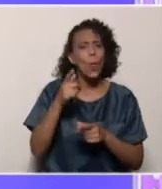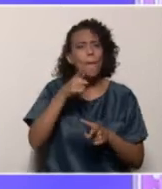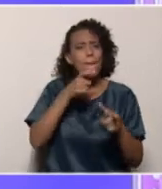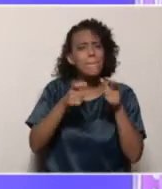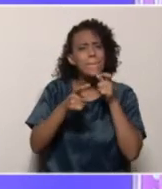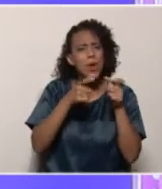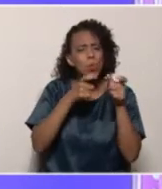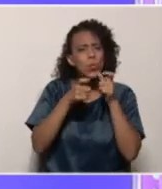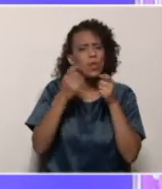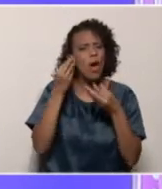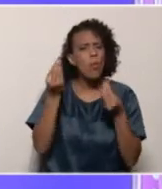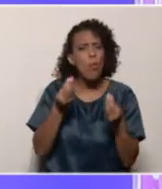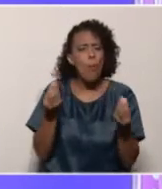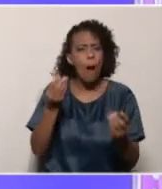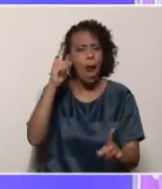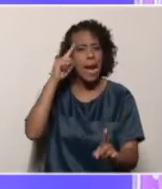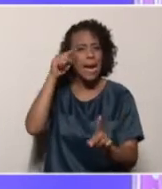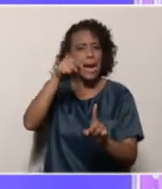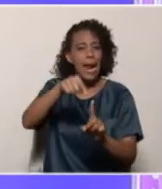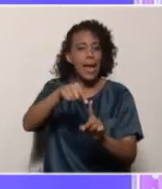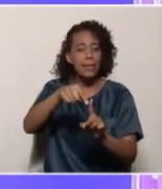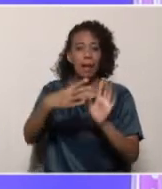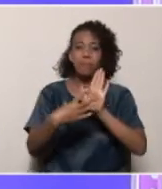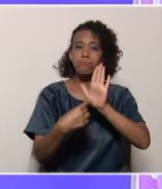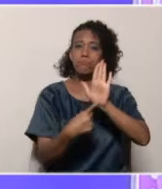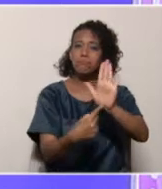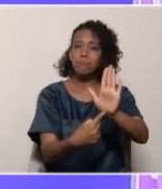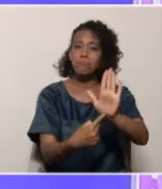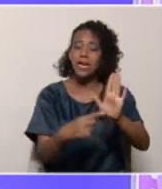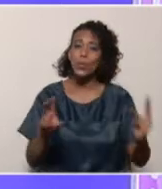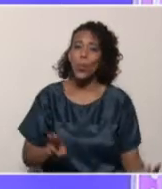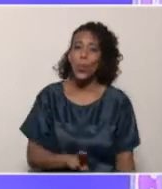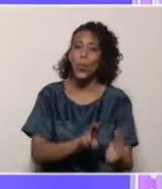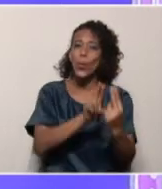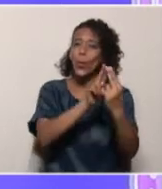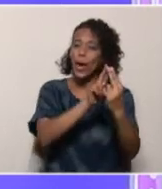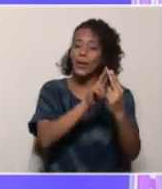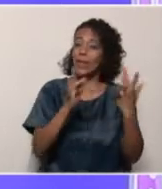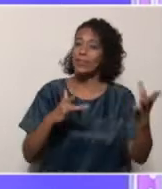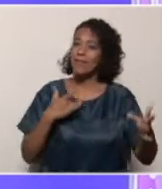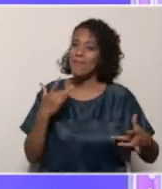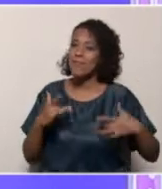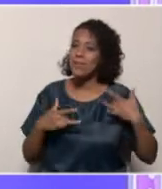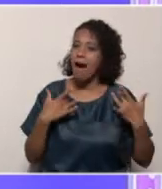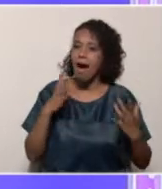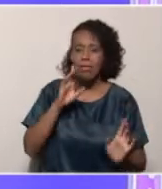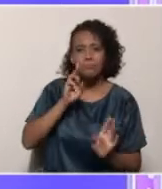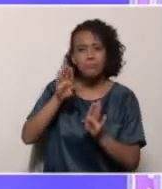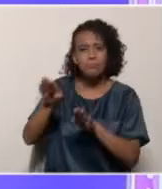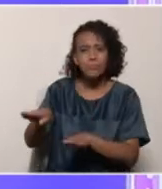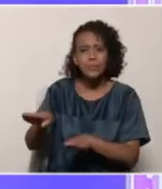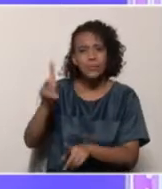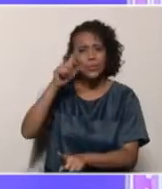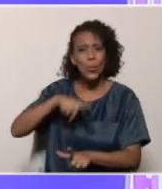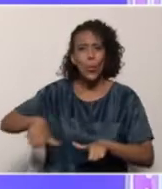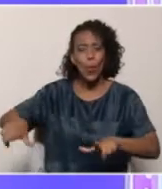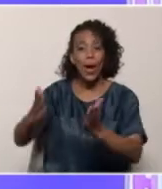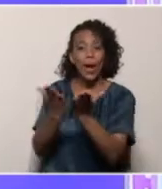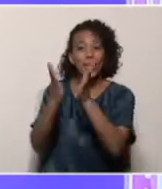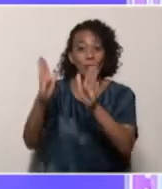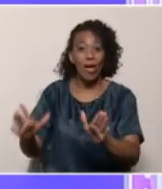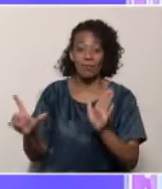preguntando acá cuáles son esos retos, esas muestras esos encuentros y esas actividades correspondientes a nuestros